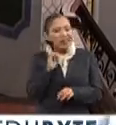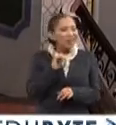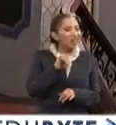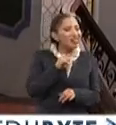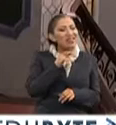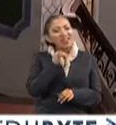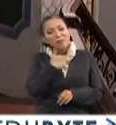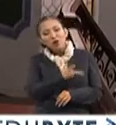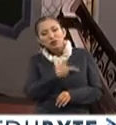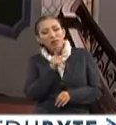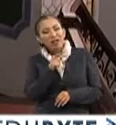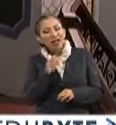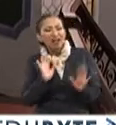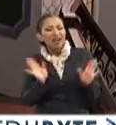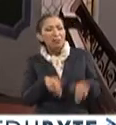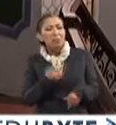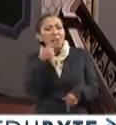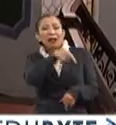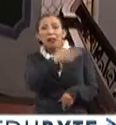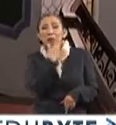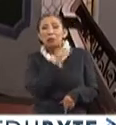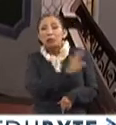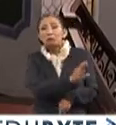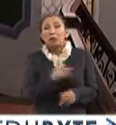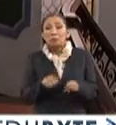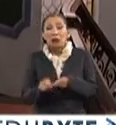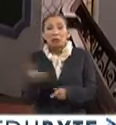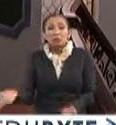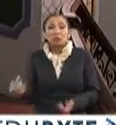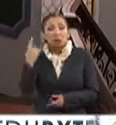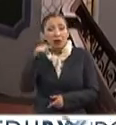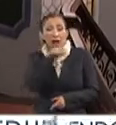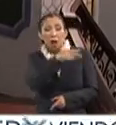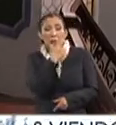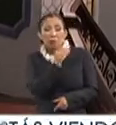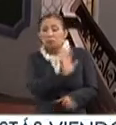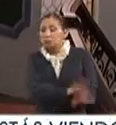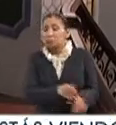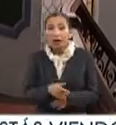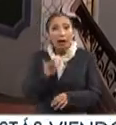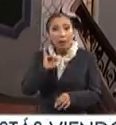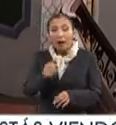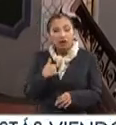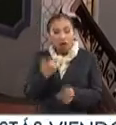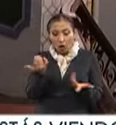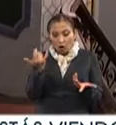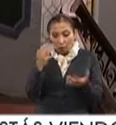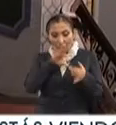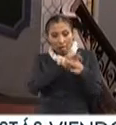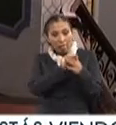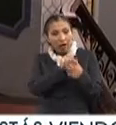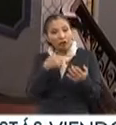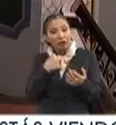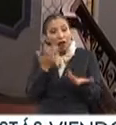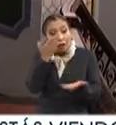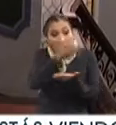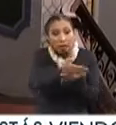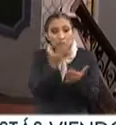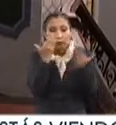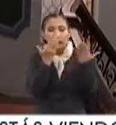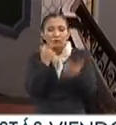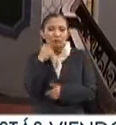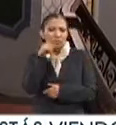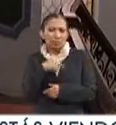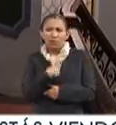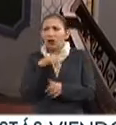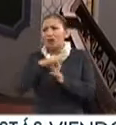ingeniera, y no me animé porque yo dije, no, pues esto es algo para mis hermanos, esto es de hombres, y nunca me vi identificada y no me atreví a estudiarlo. Y